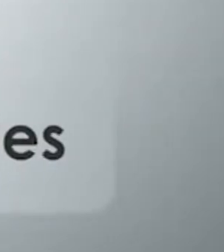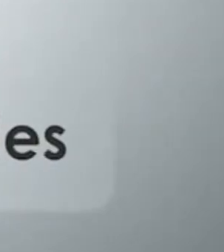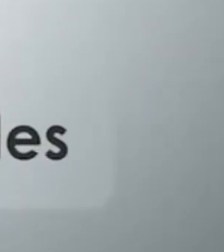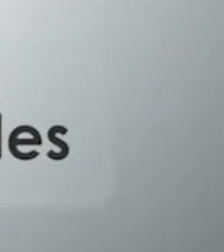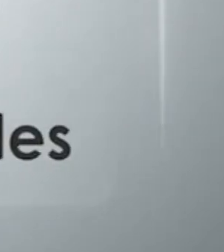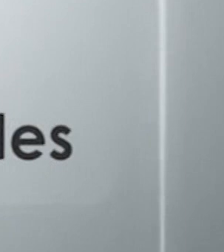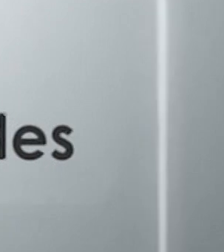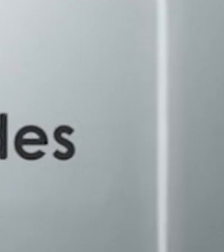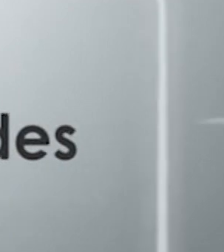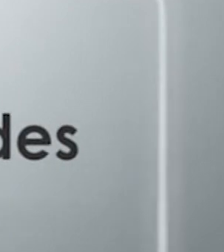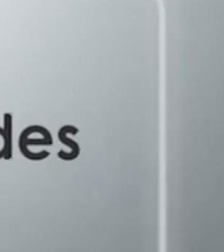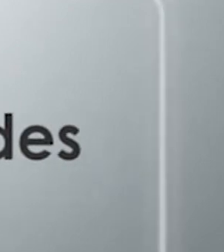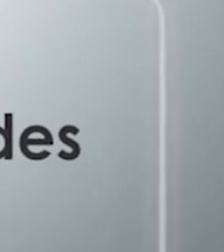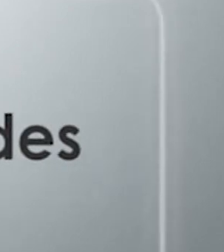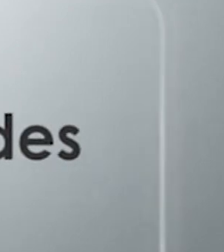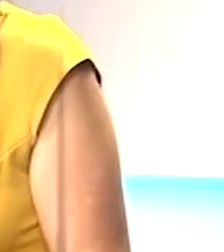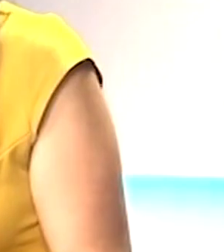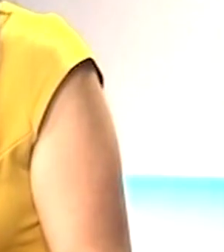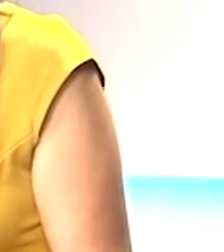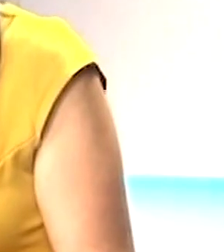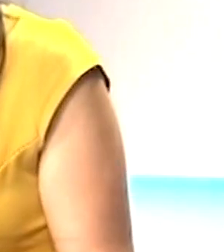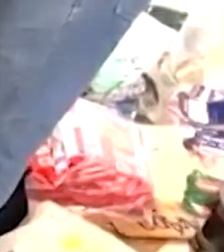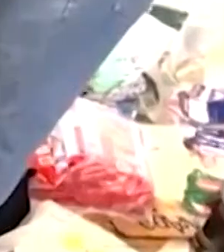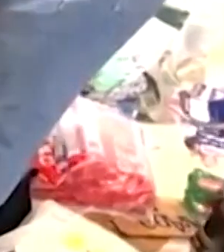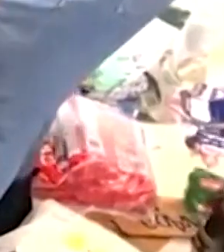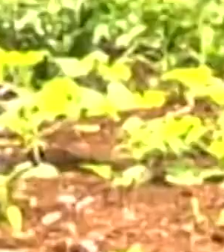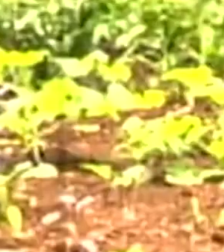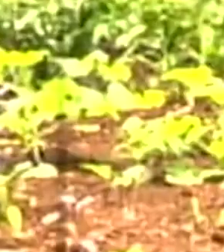No te